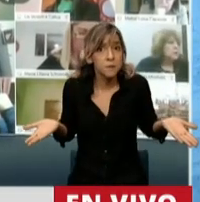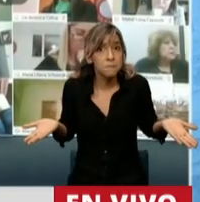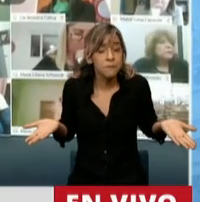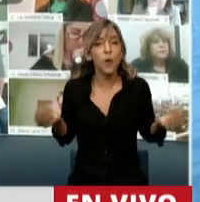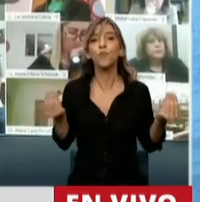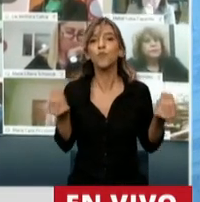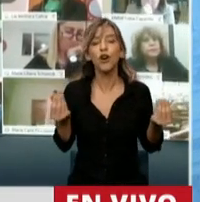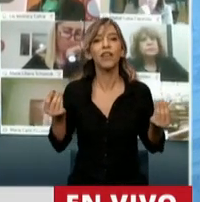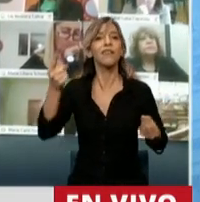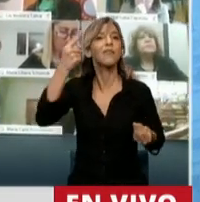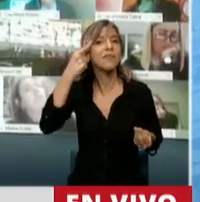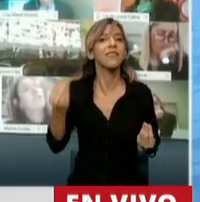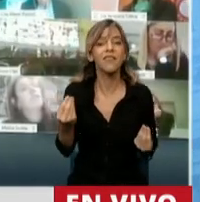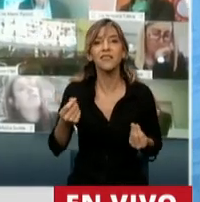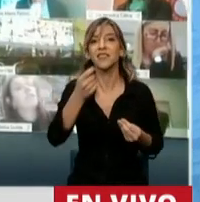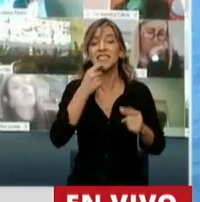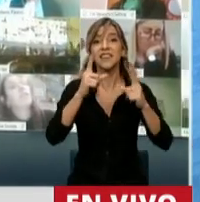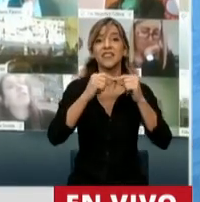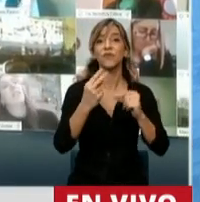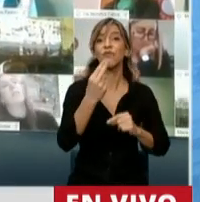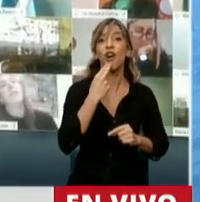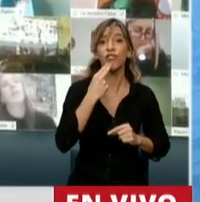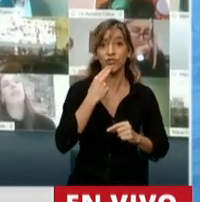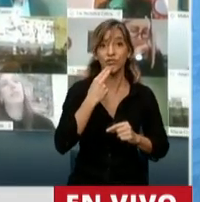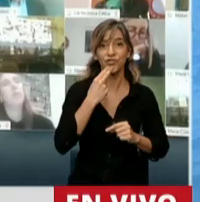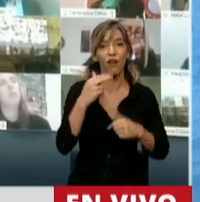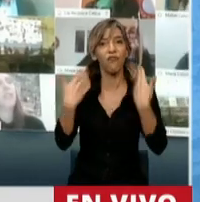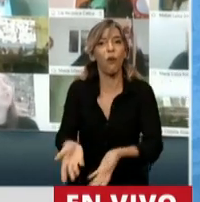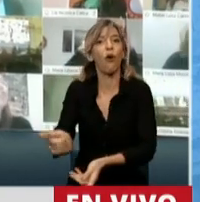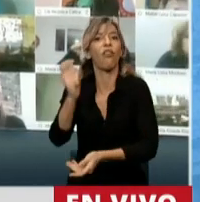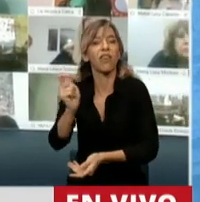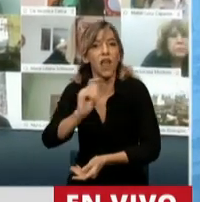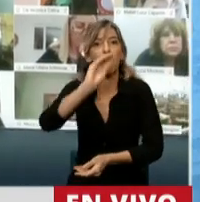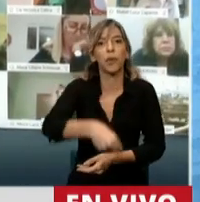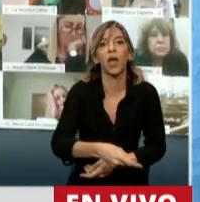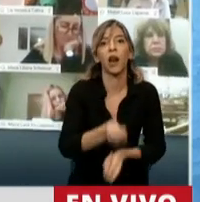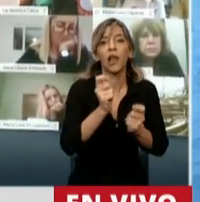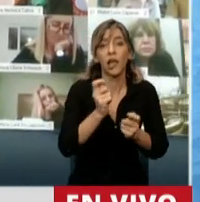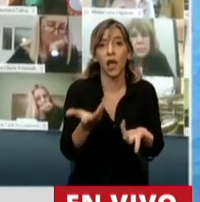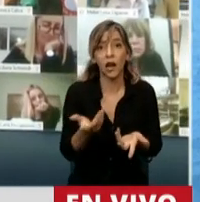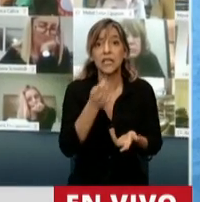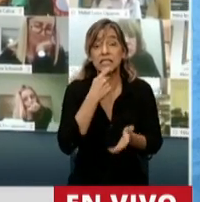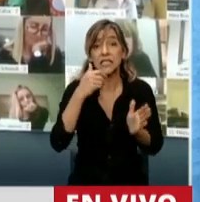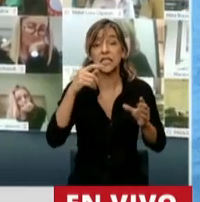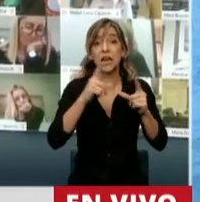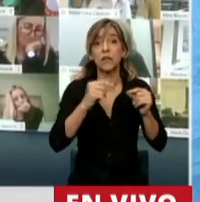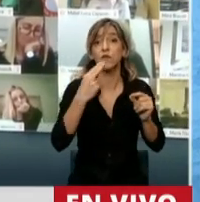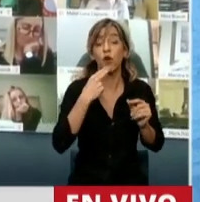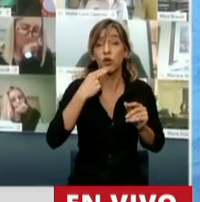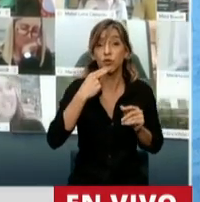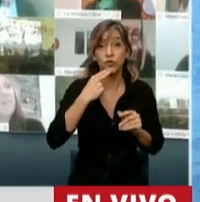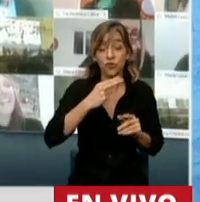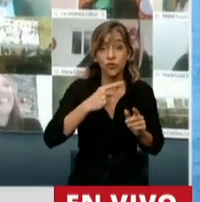pierde si se aprueba el artículo 11? El primero que pierde es el Congreso en su incapacidad de